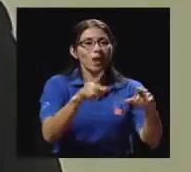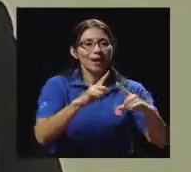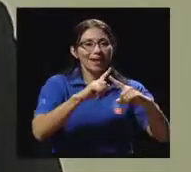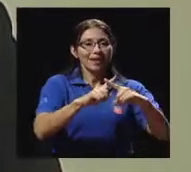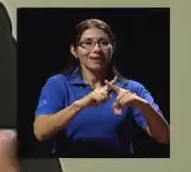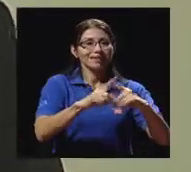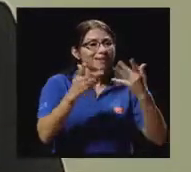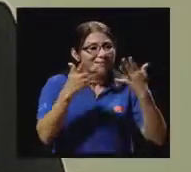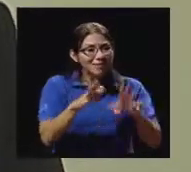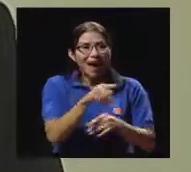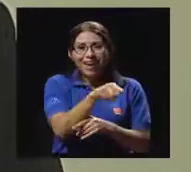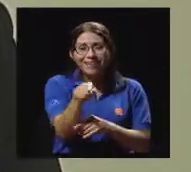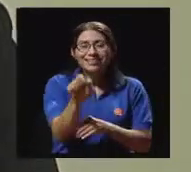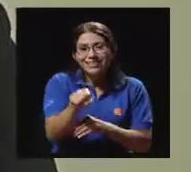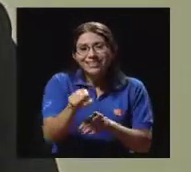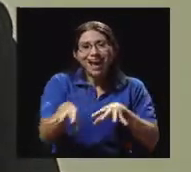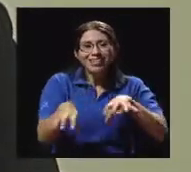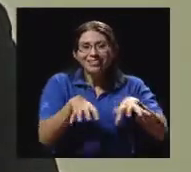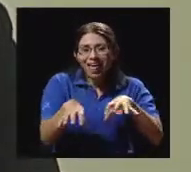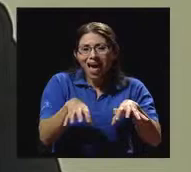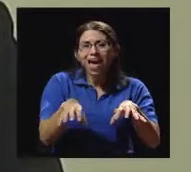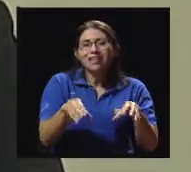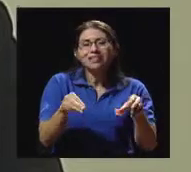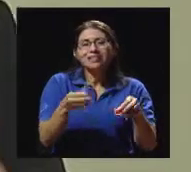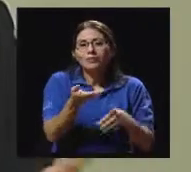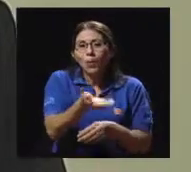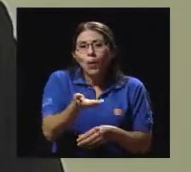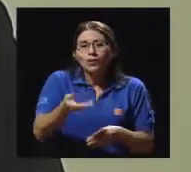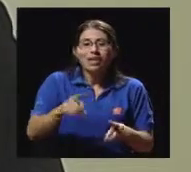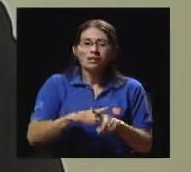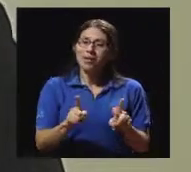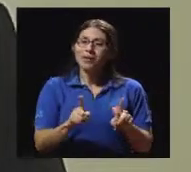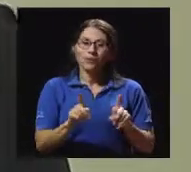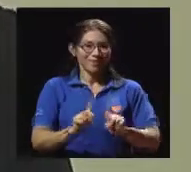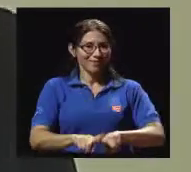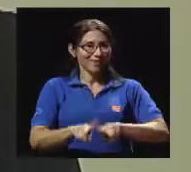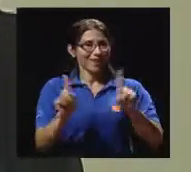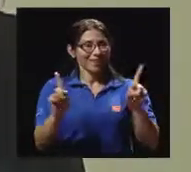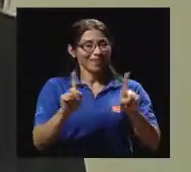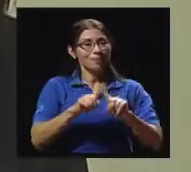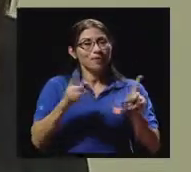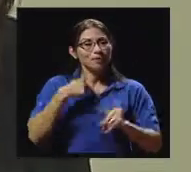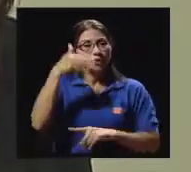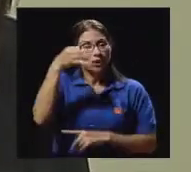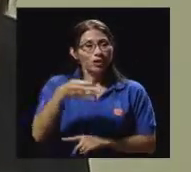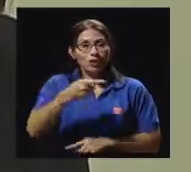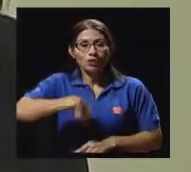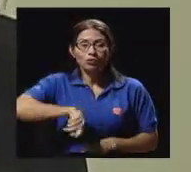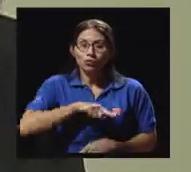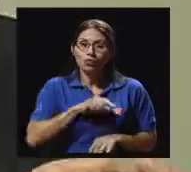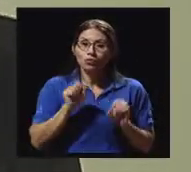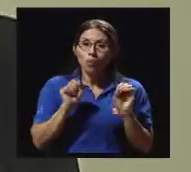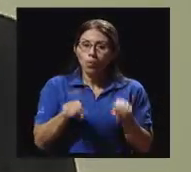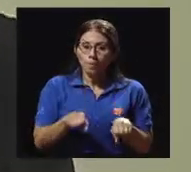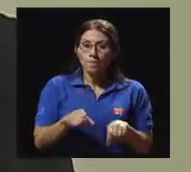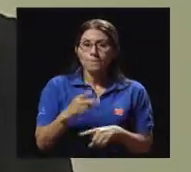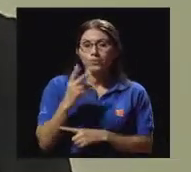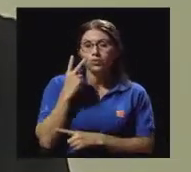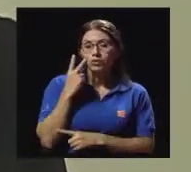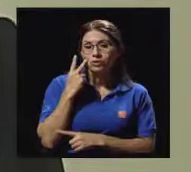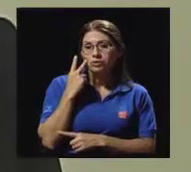actividades y hay cosas, pero ya es como más, es diferente, pero yo creo que podemos rescatarlo desde